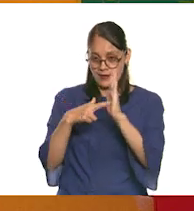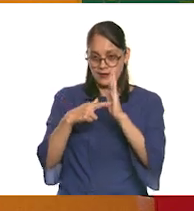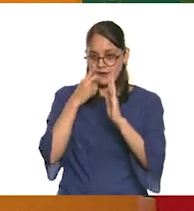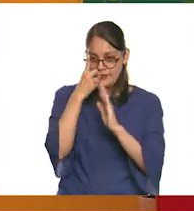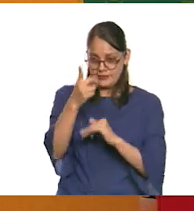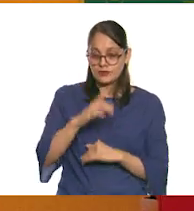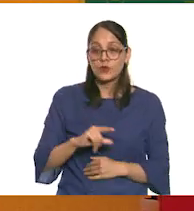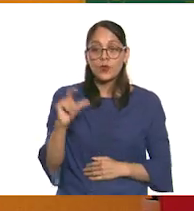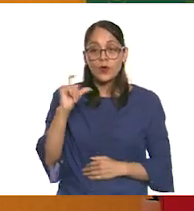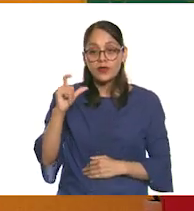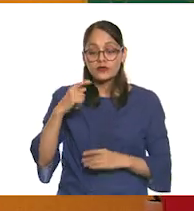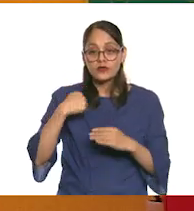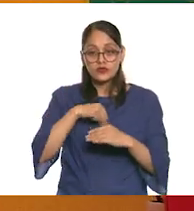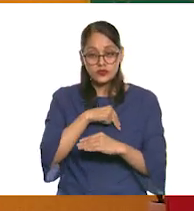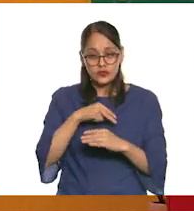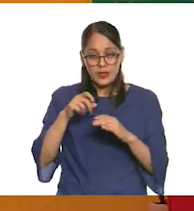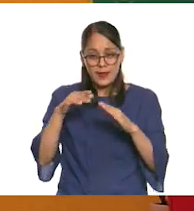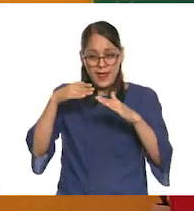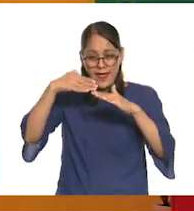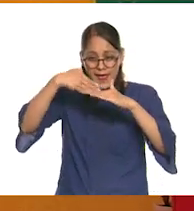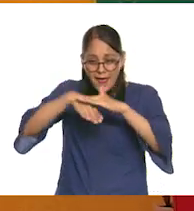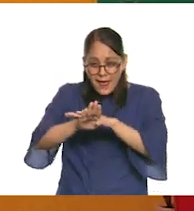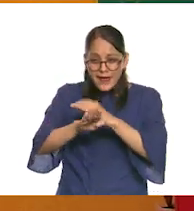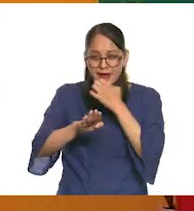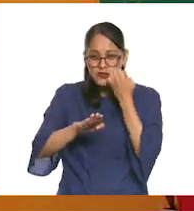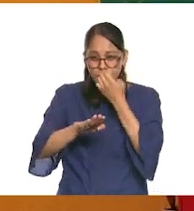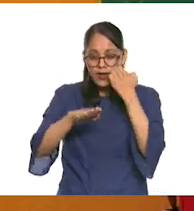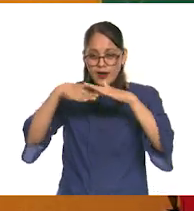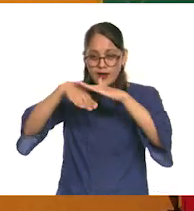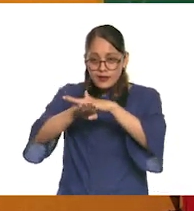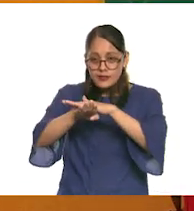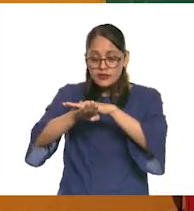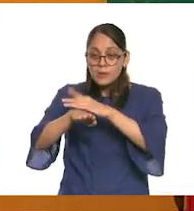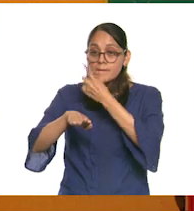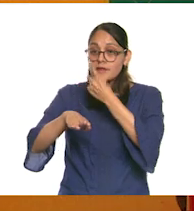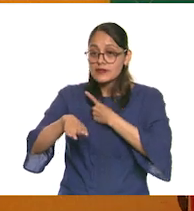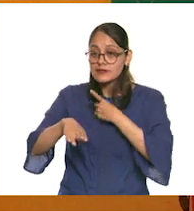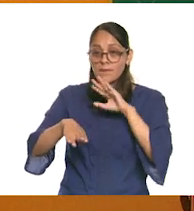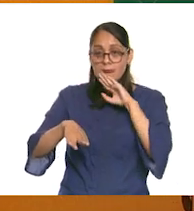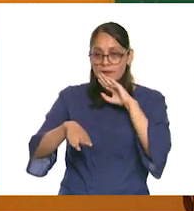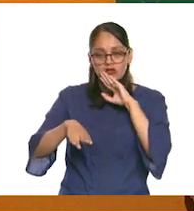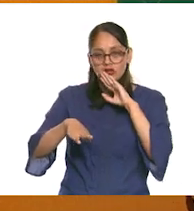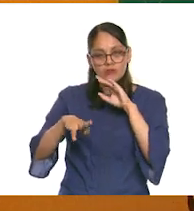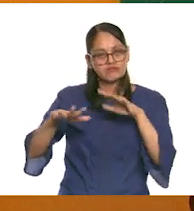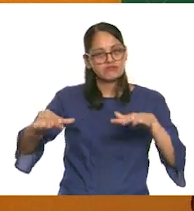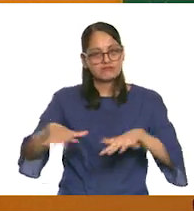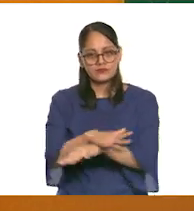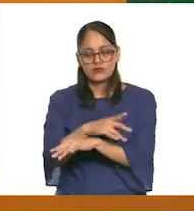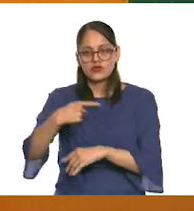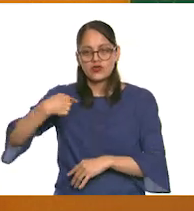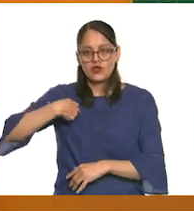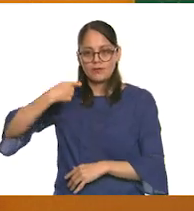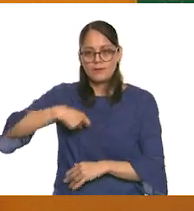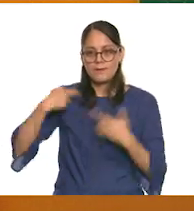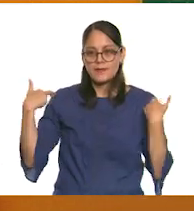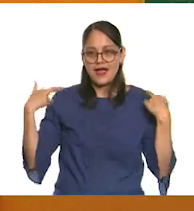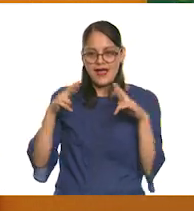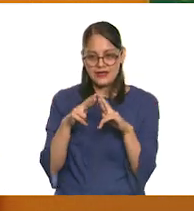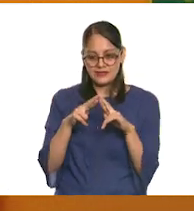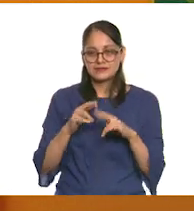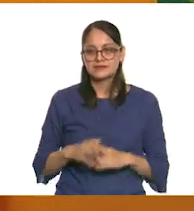cuando entráramos justamente a la escuela, yo no podía decirle mamá. A partir de ahí, ella era la maestra, Pati.